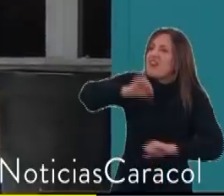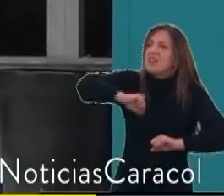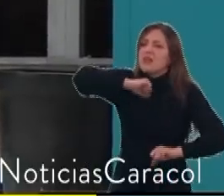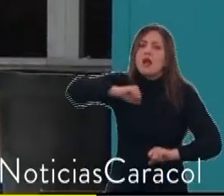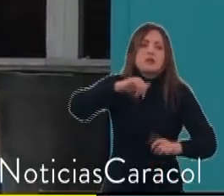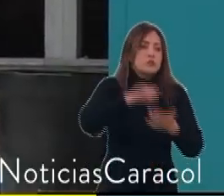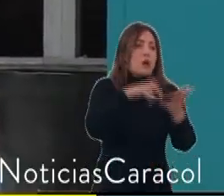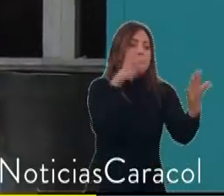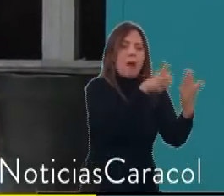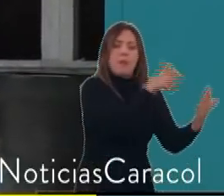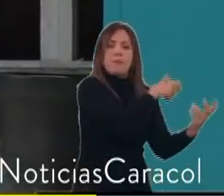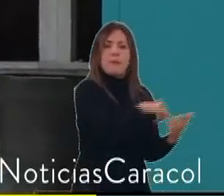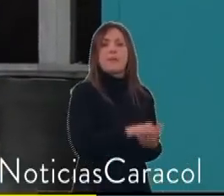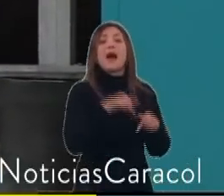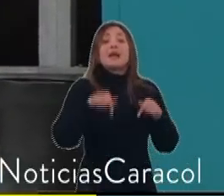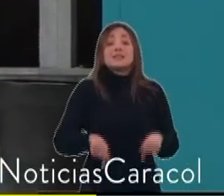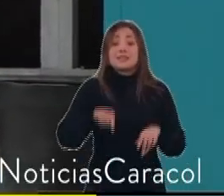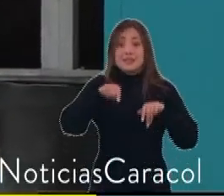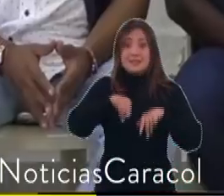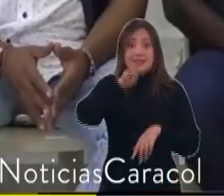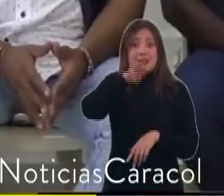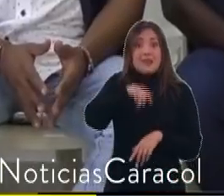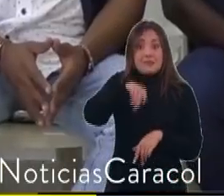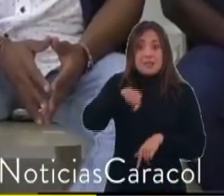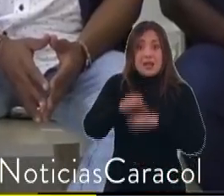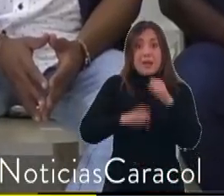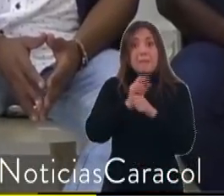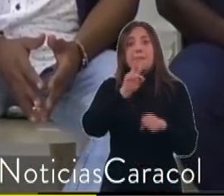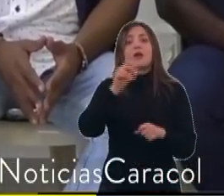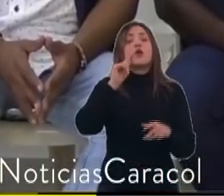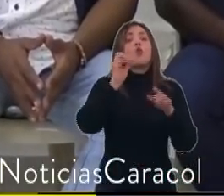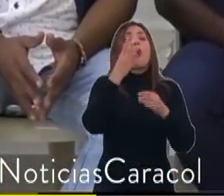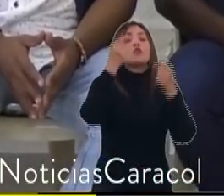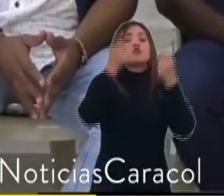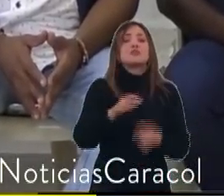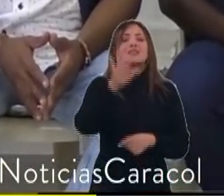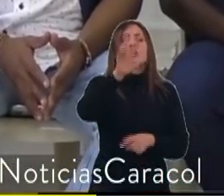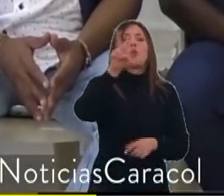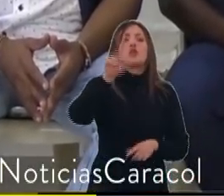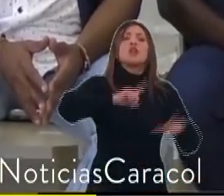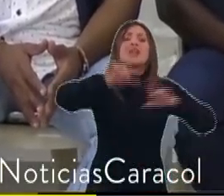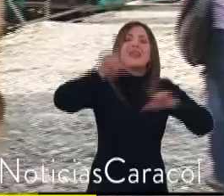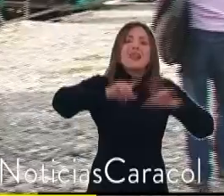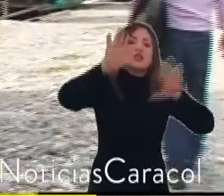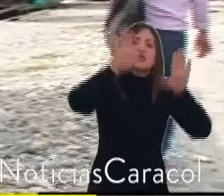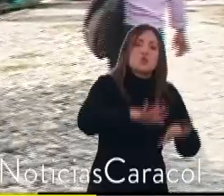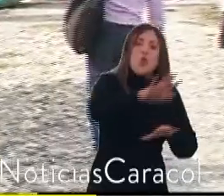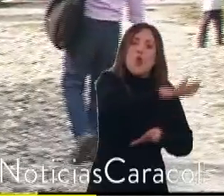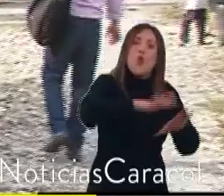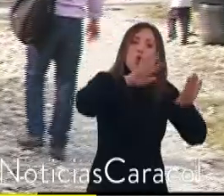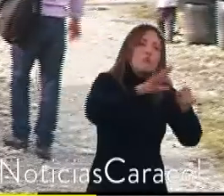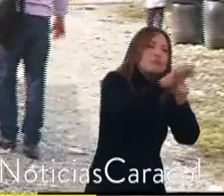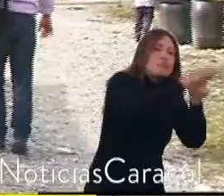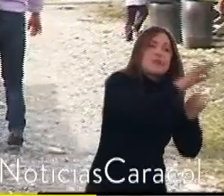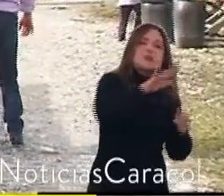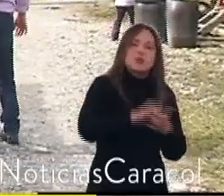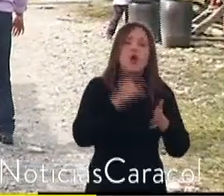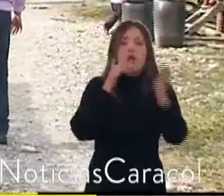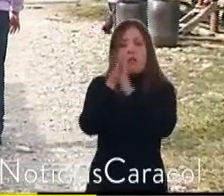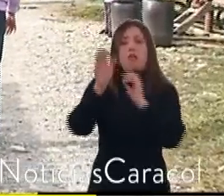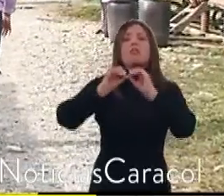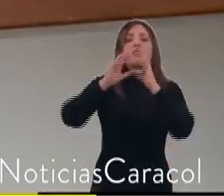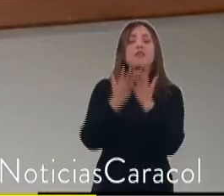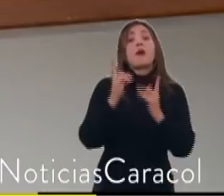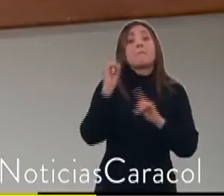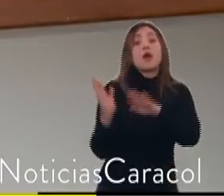en el primer trimestre de este año se han registrado 52 homicidios de líderes sociales, según la Defensoría del Pueblo. Sin embargo, desde el